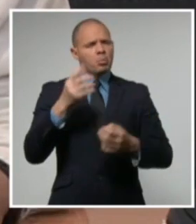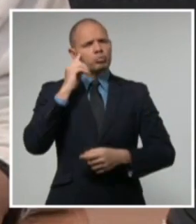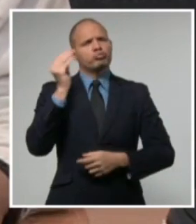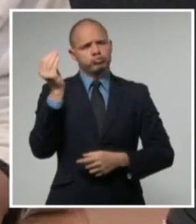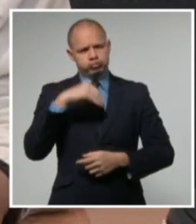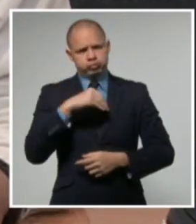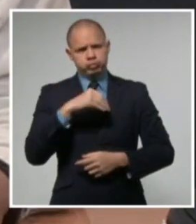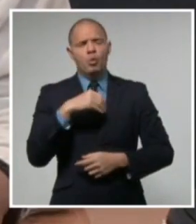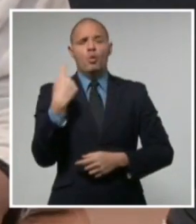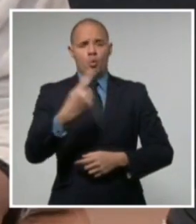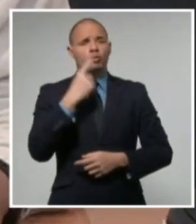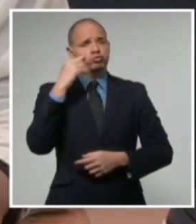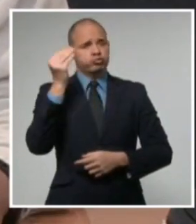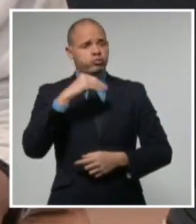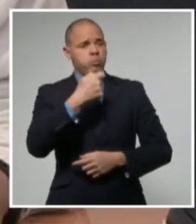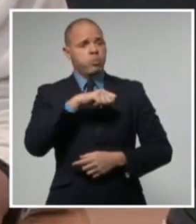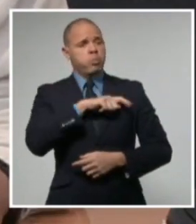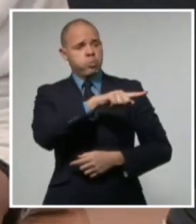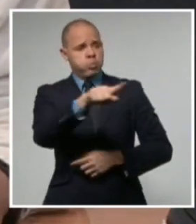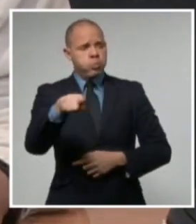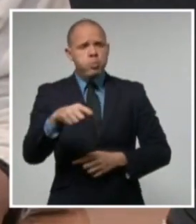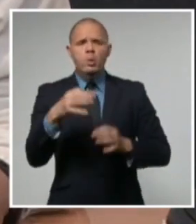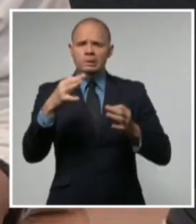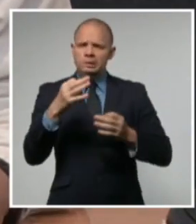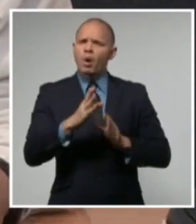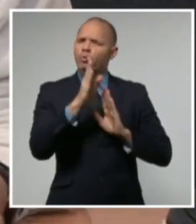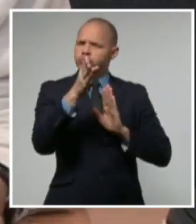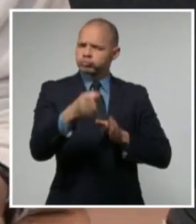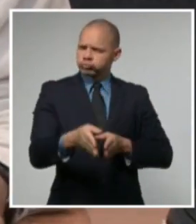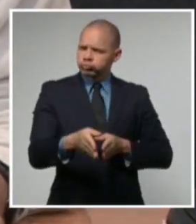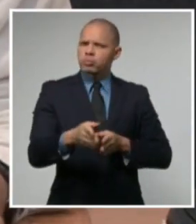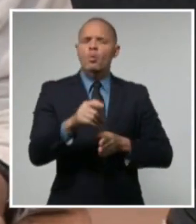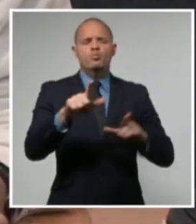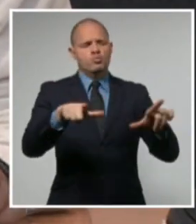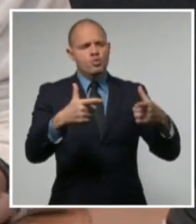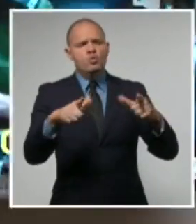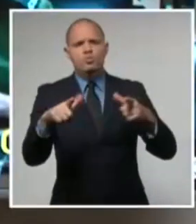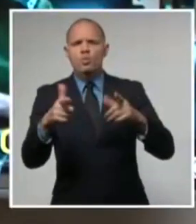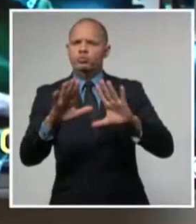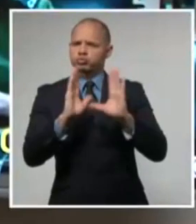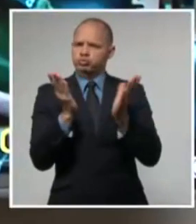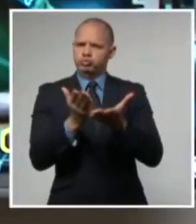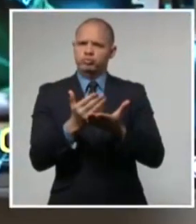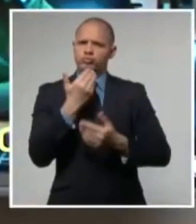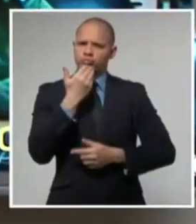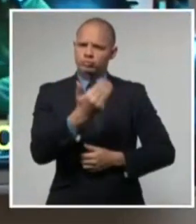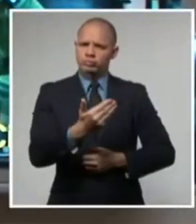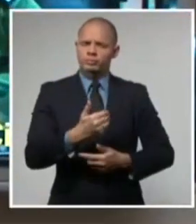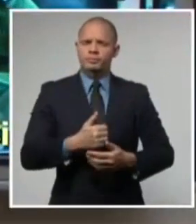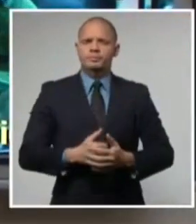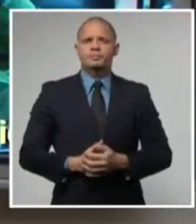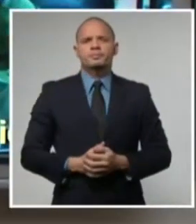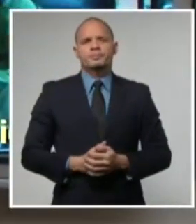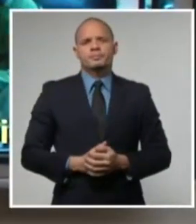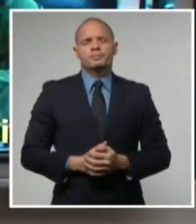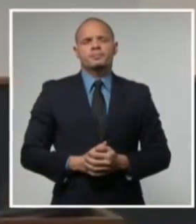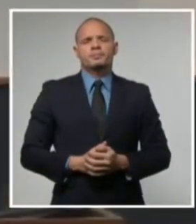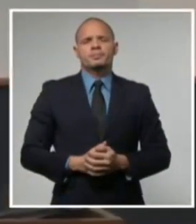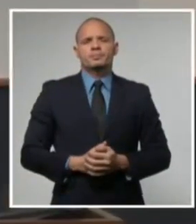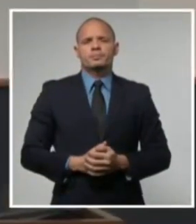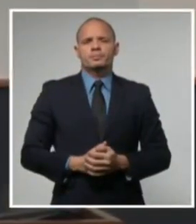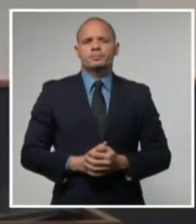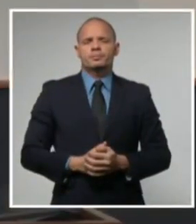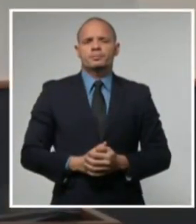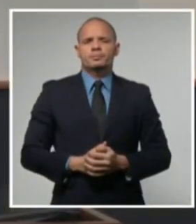contando con el apoyo y la comprensión de nuestro pueblo. El anuncio fue recibido con satisfacción y